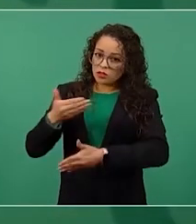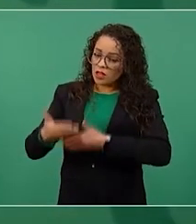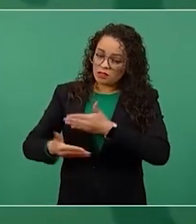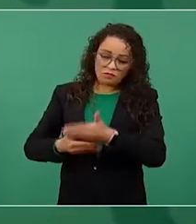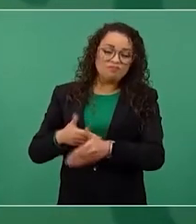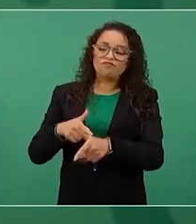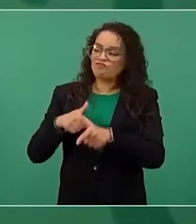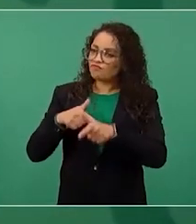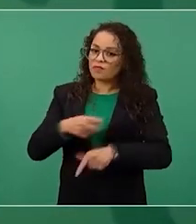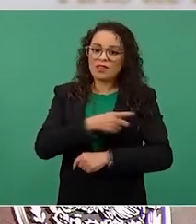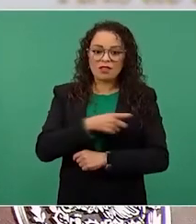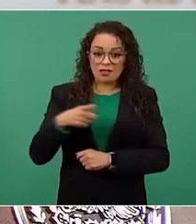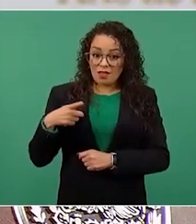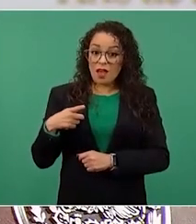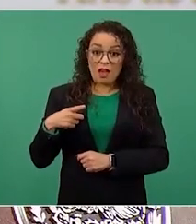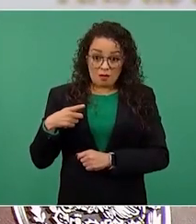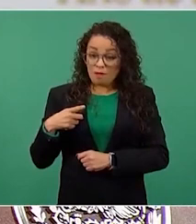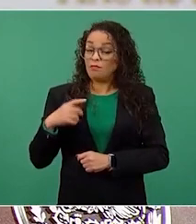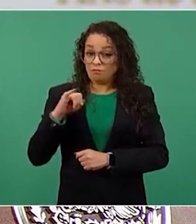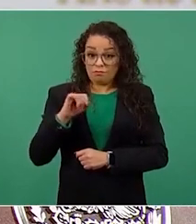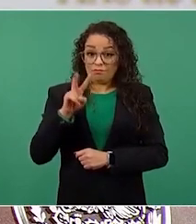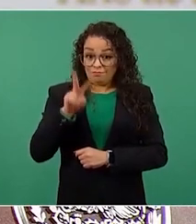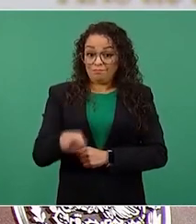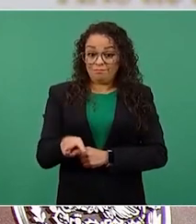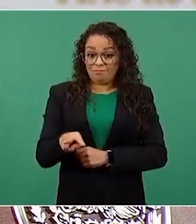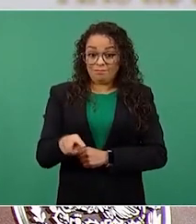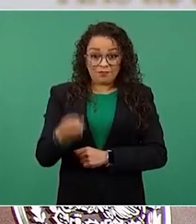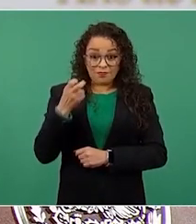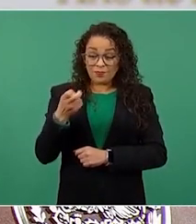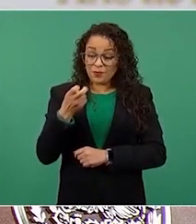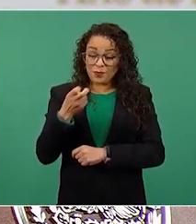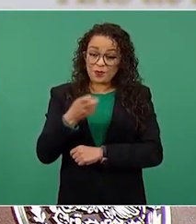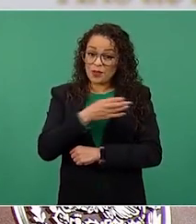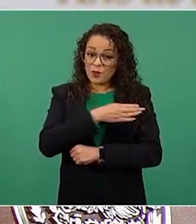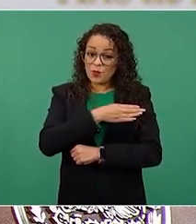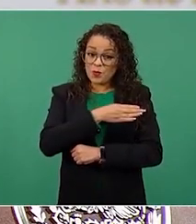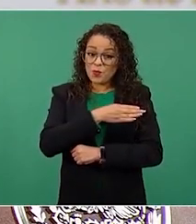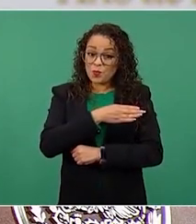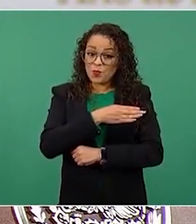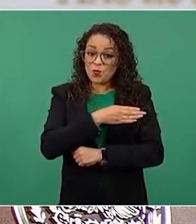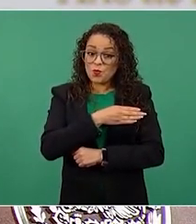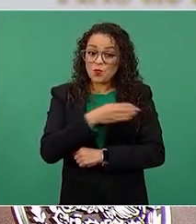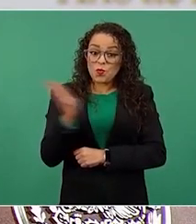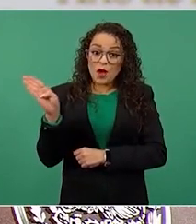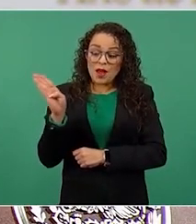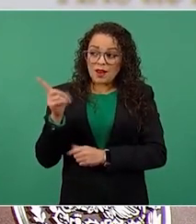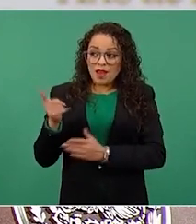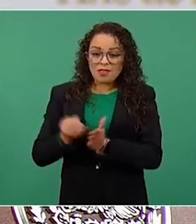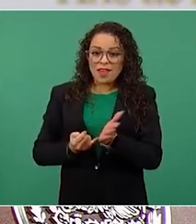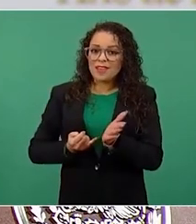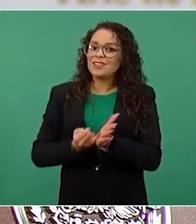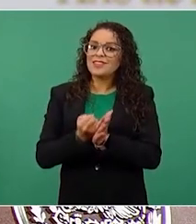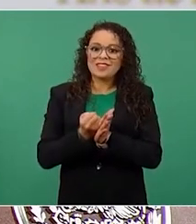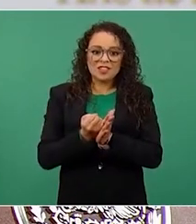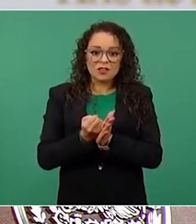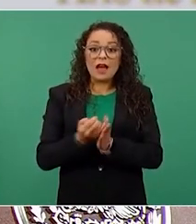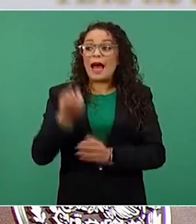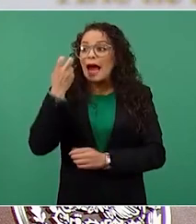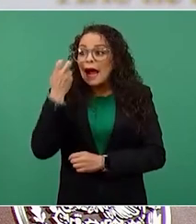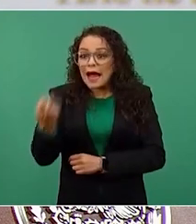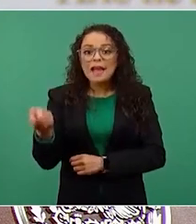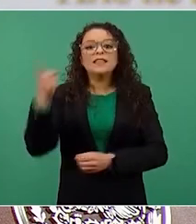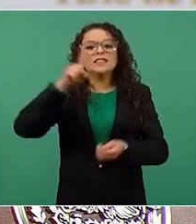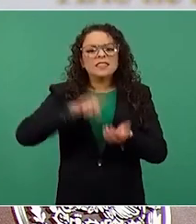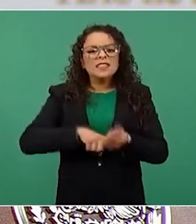Así están las cosas. Así fue una muy buena decisión. Porque es la democracia.